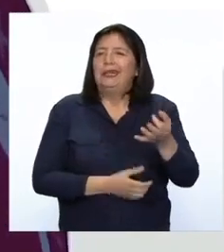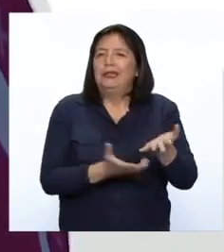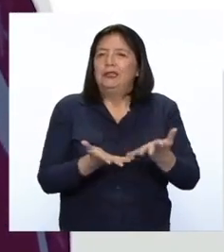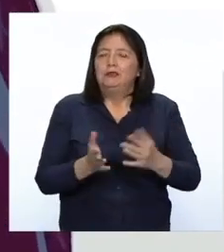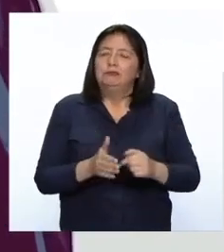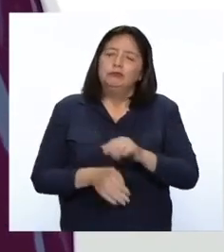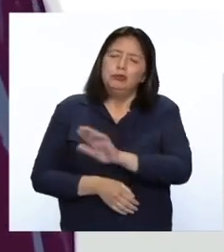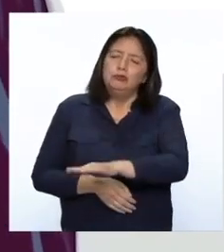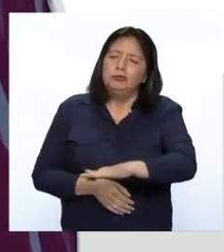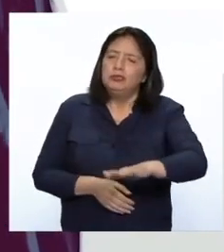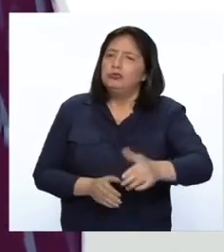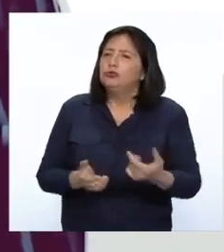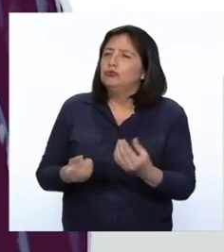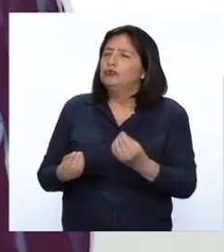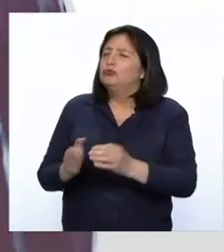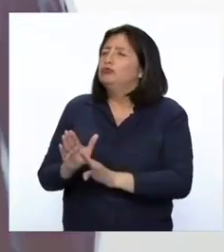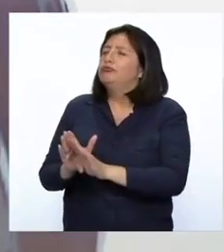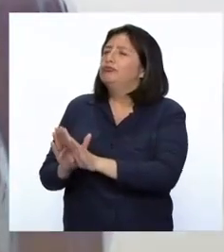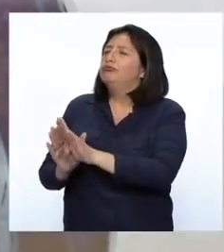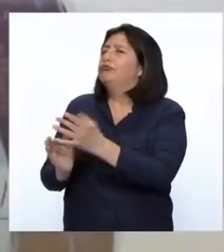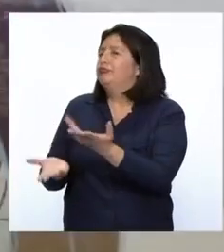desarrollo de los sujetos, de las personas.